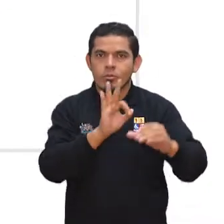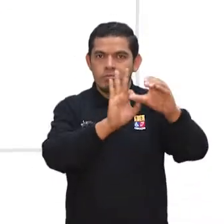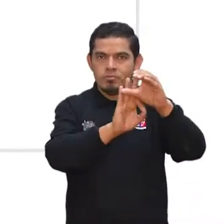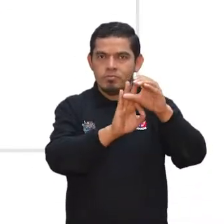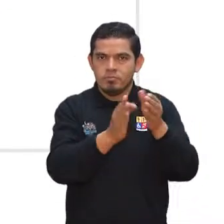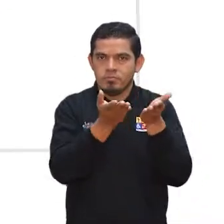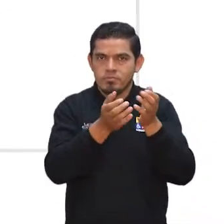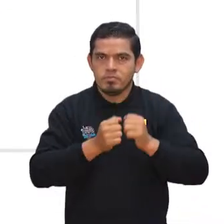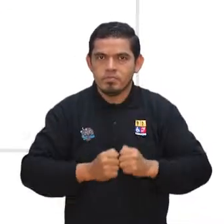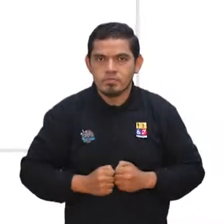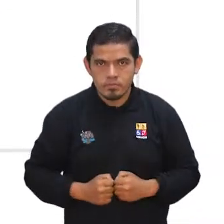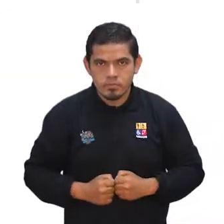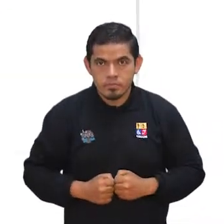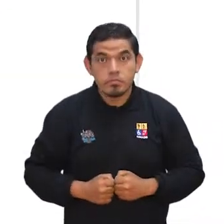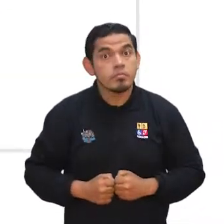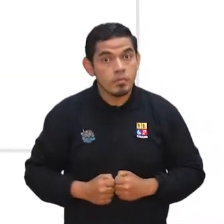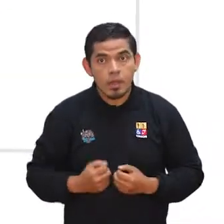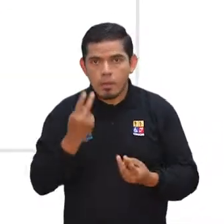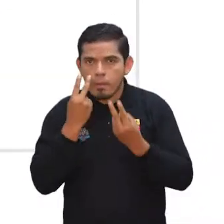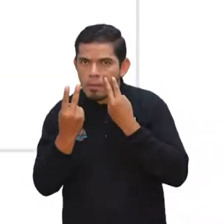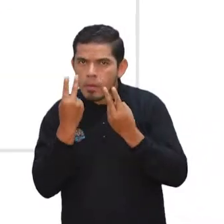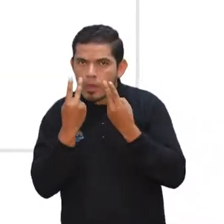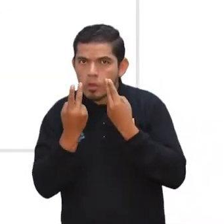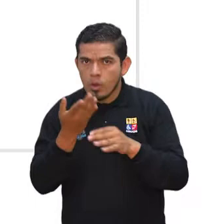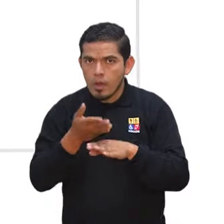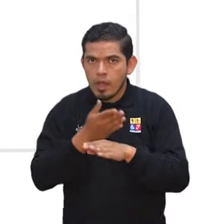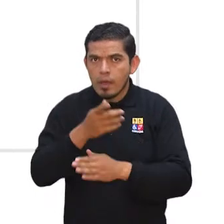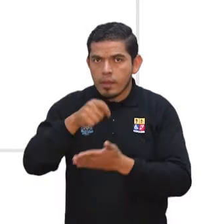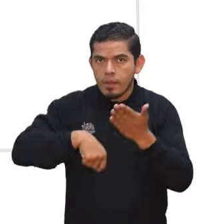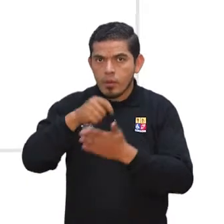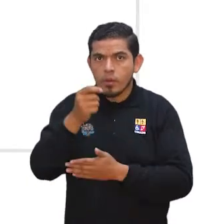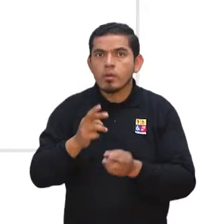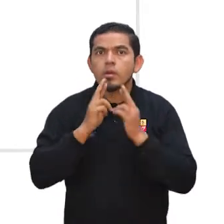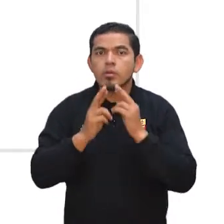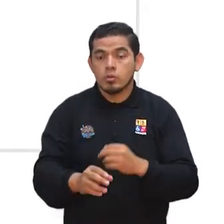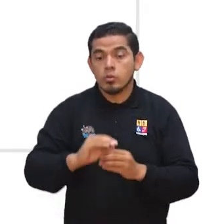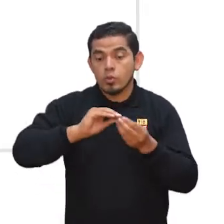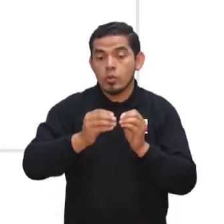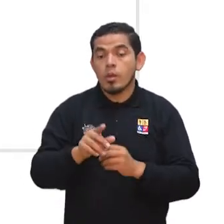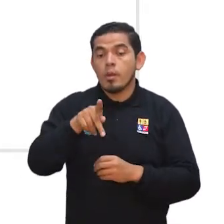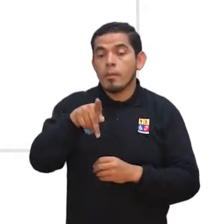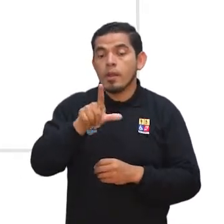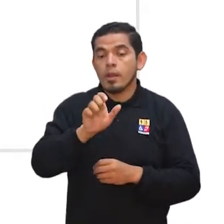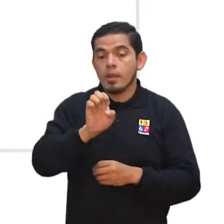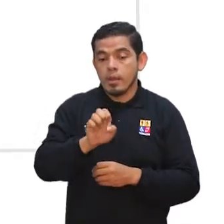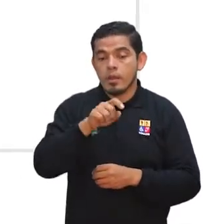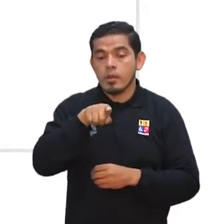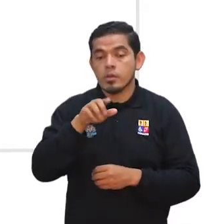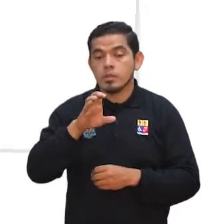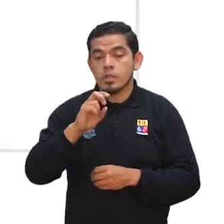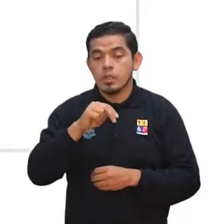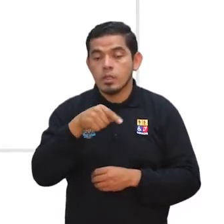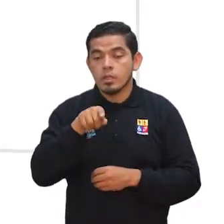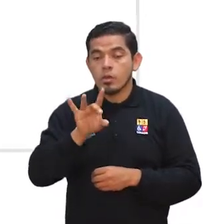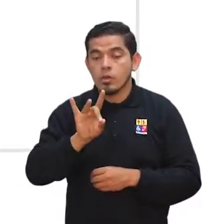Participación Ciudadana y Control Social. Los veedores que fueron aprobados en el marco de la resolución número PLE-CNE